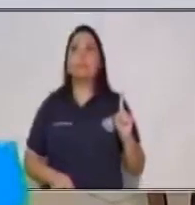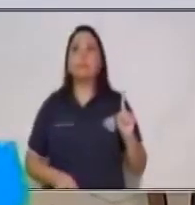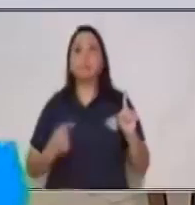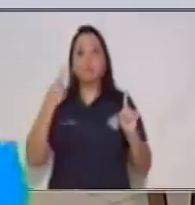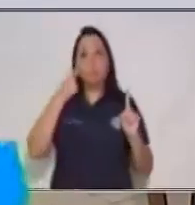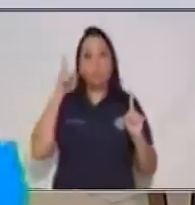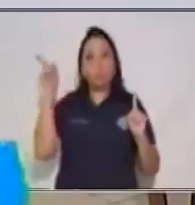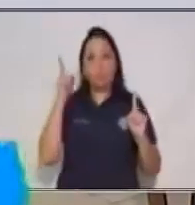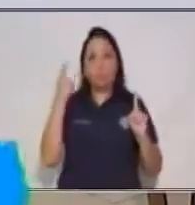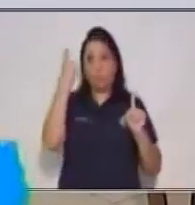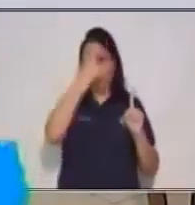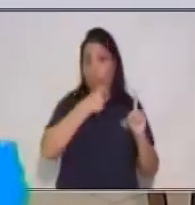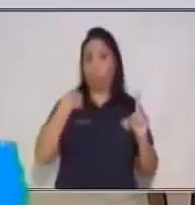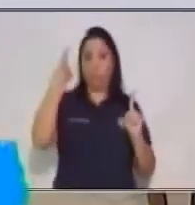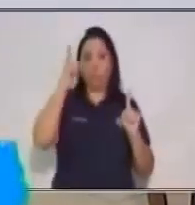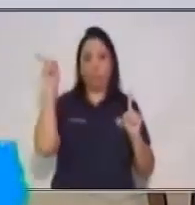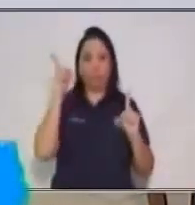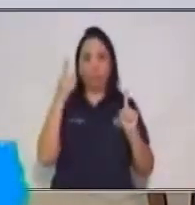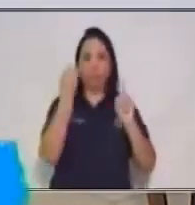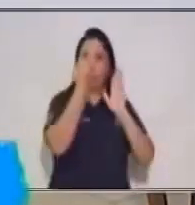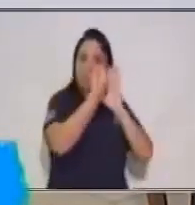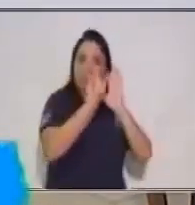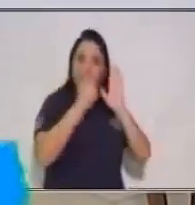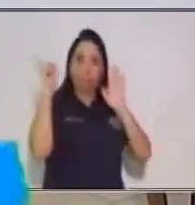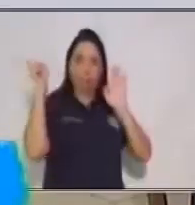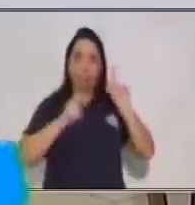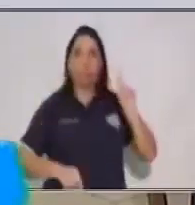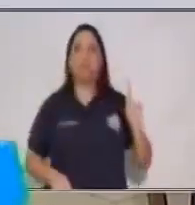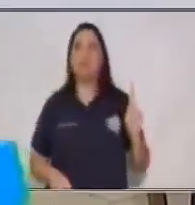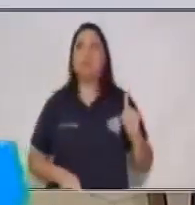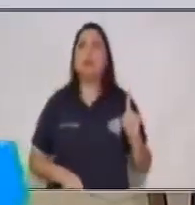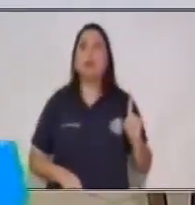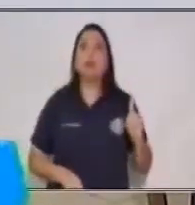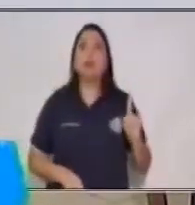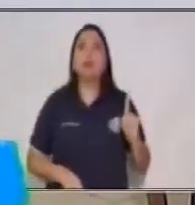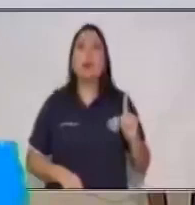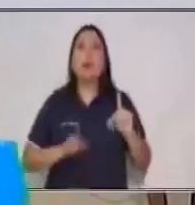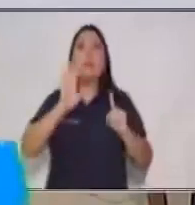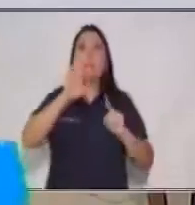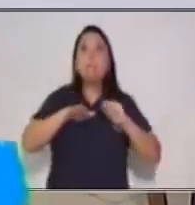imagen. ¿En qué crees tú que tenemos que hacer en el paso uno?